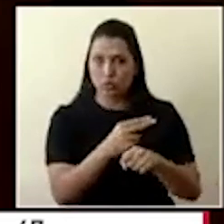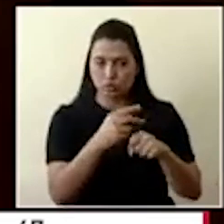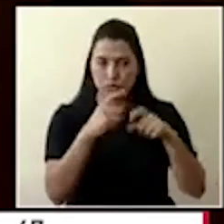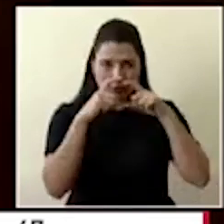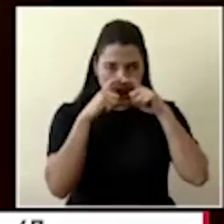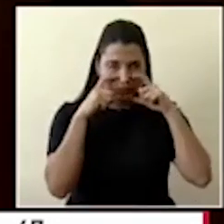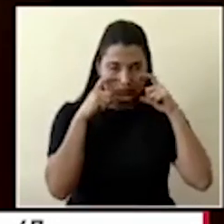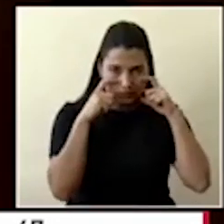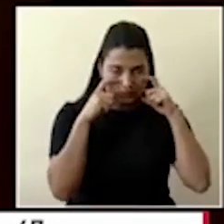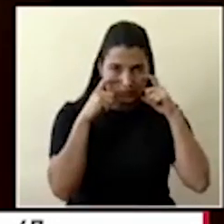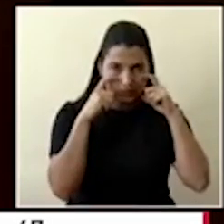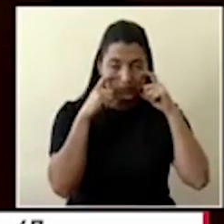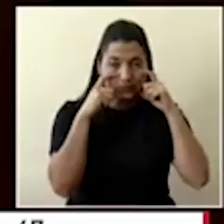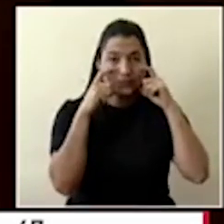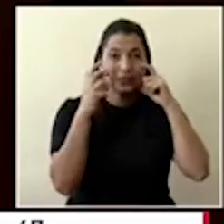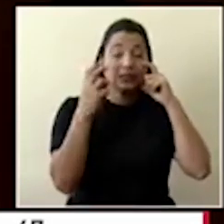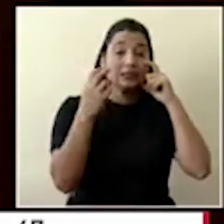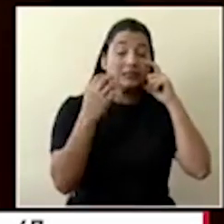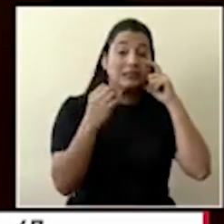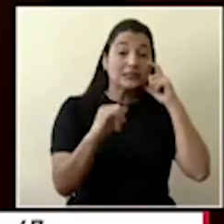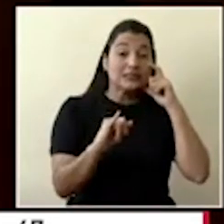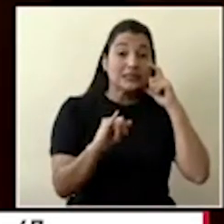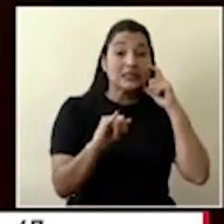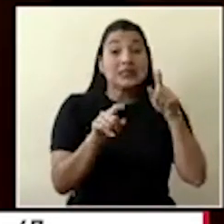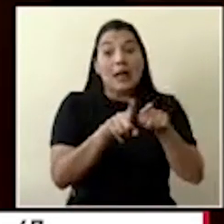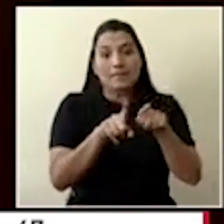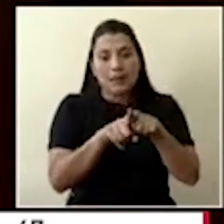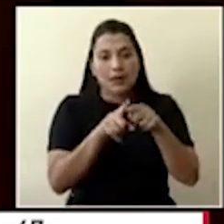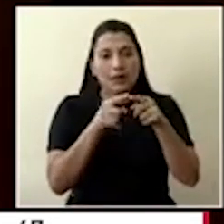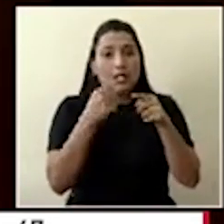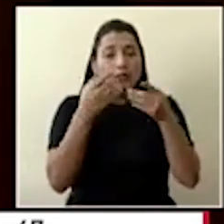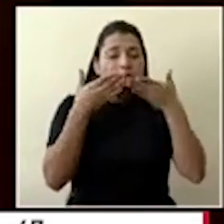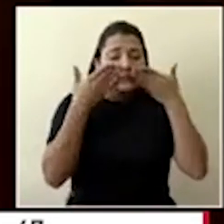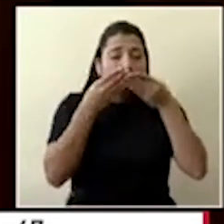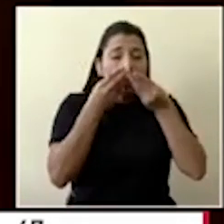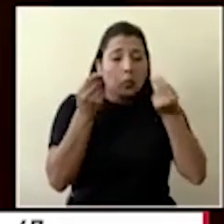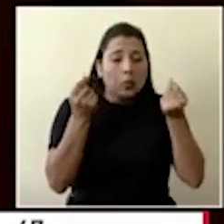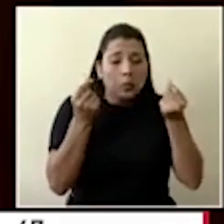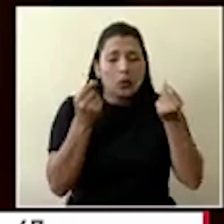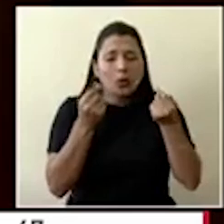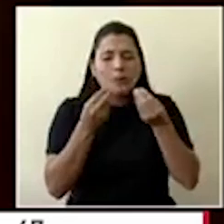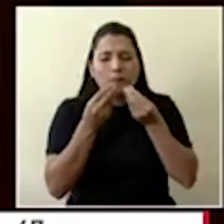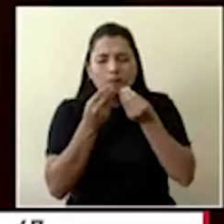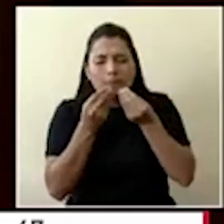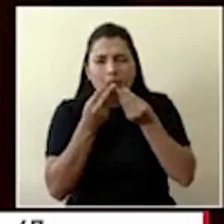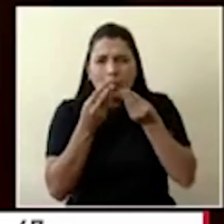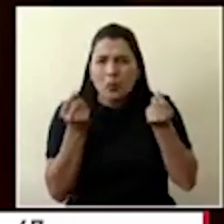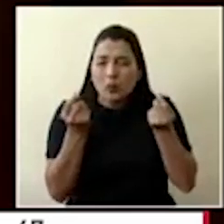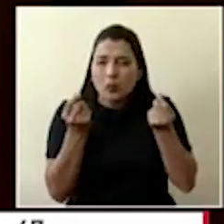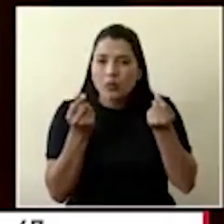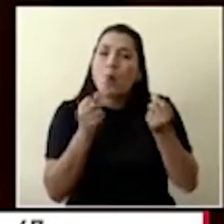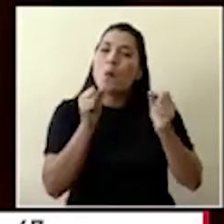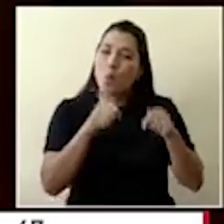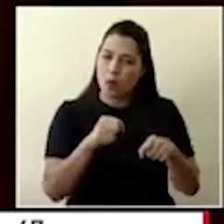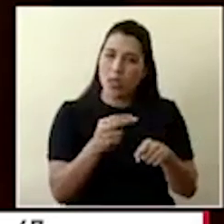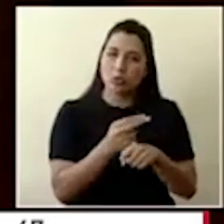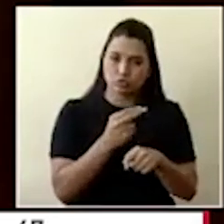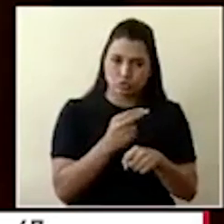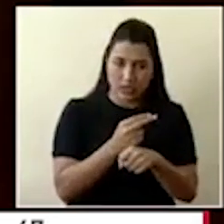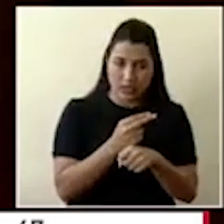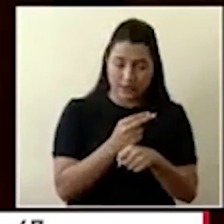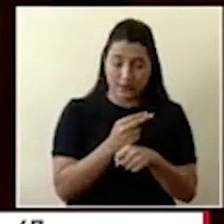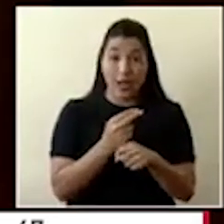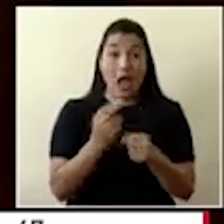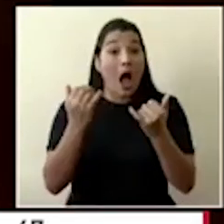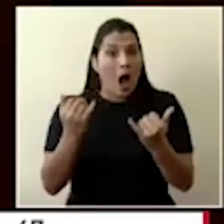disminución del olfato o la evolución del olfato. Es muy importante porque también las personas